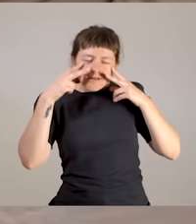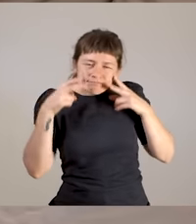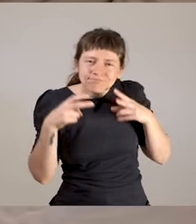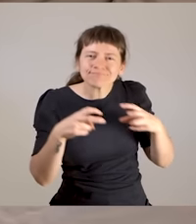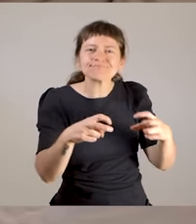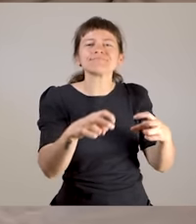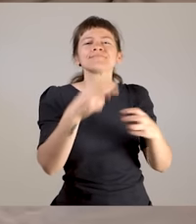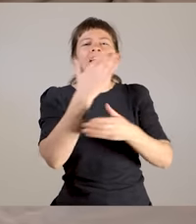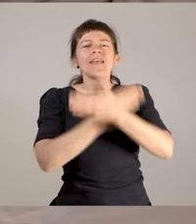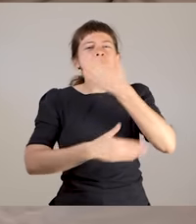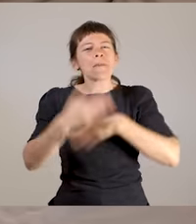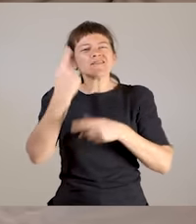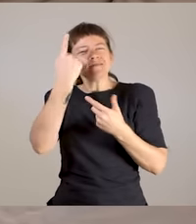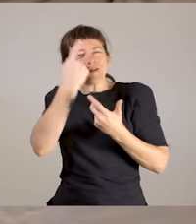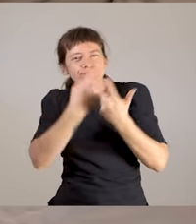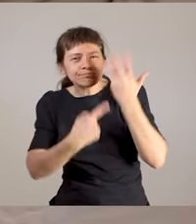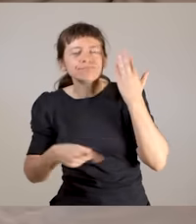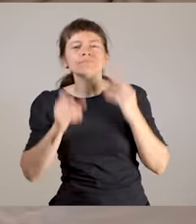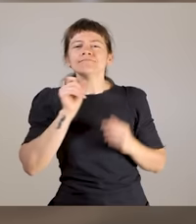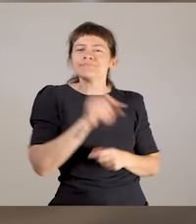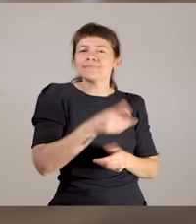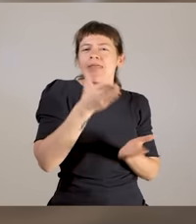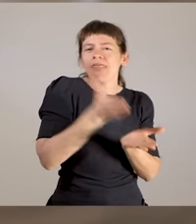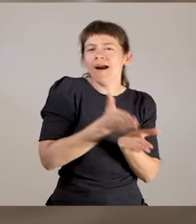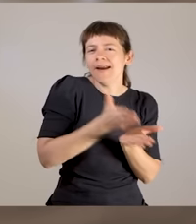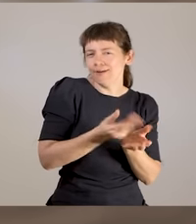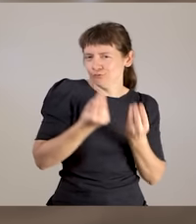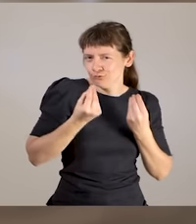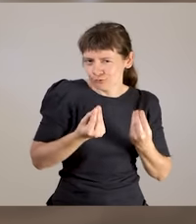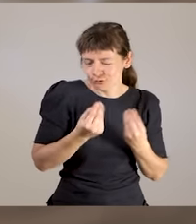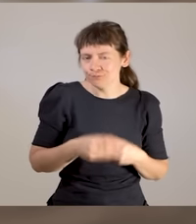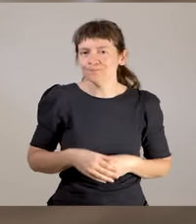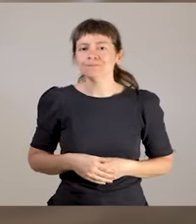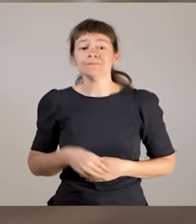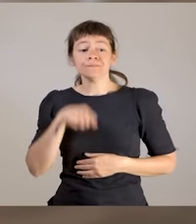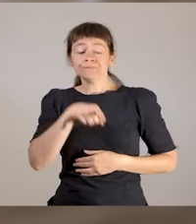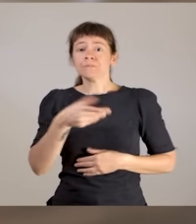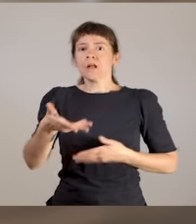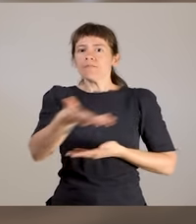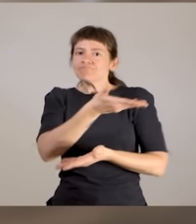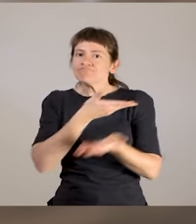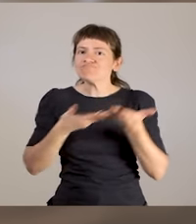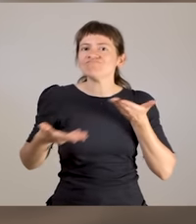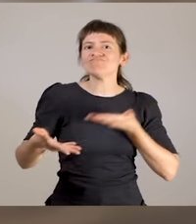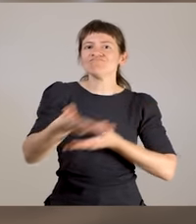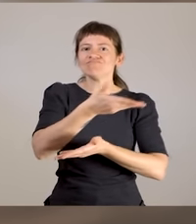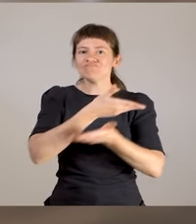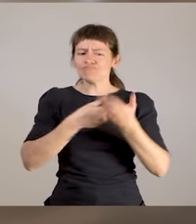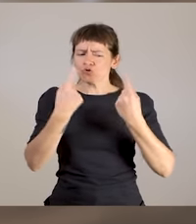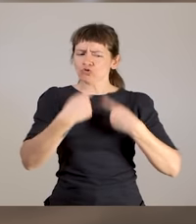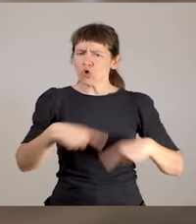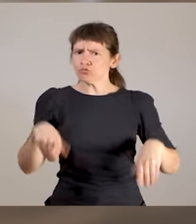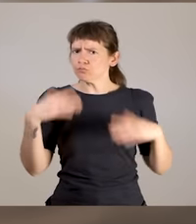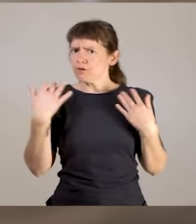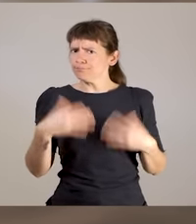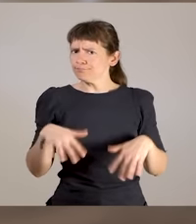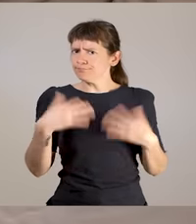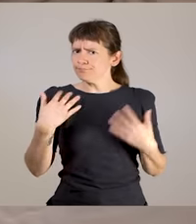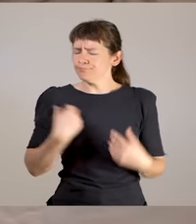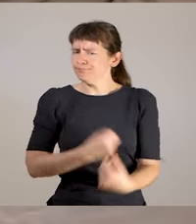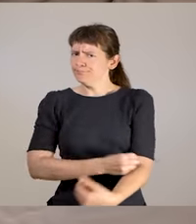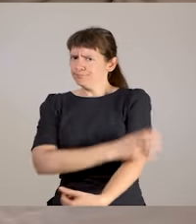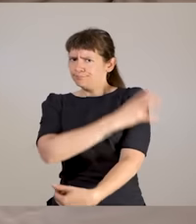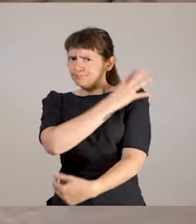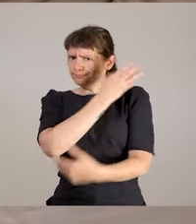desde qué es la discapacidad, los derechos. Y ahí surgían situaciones que nos hacían estremecer un poco, desde decir,